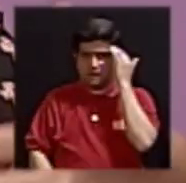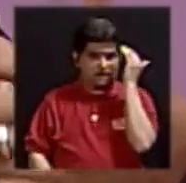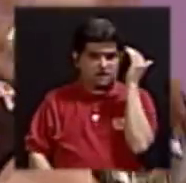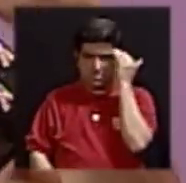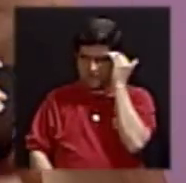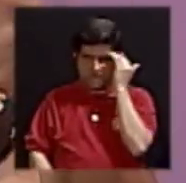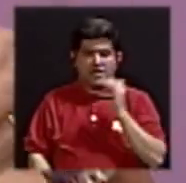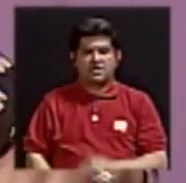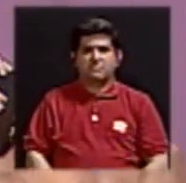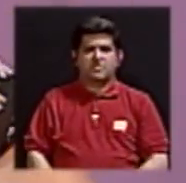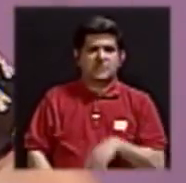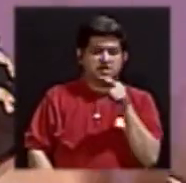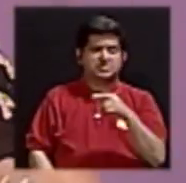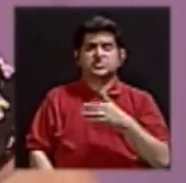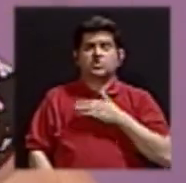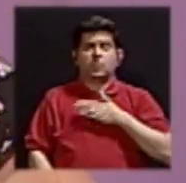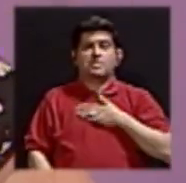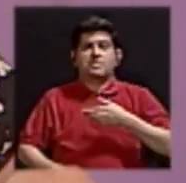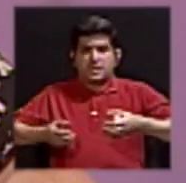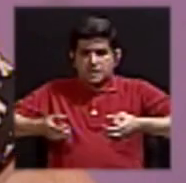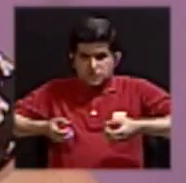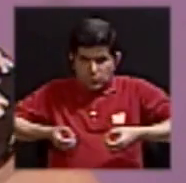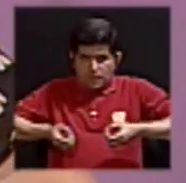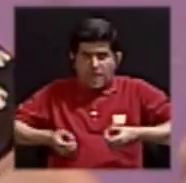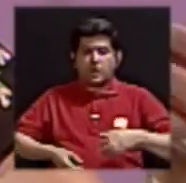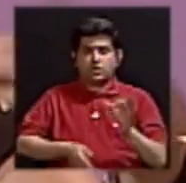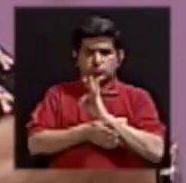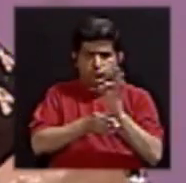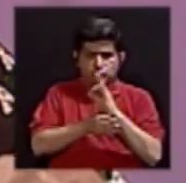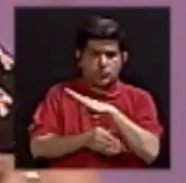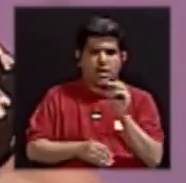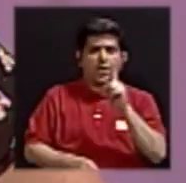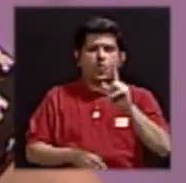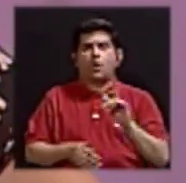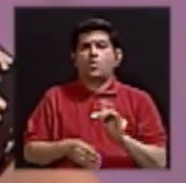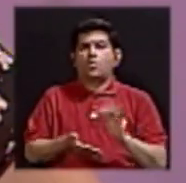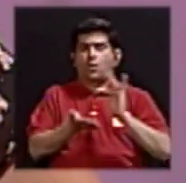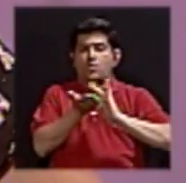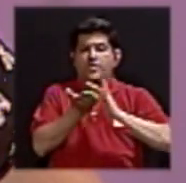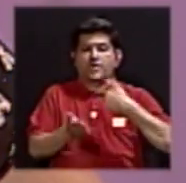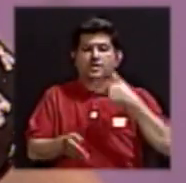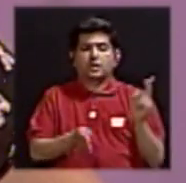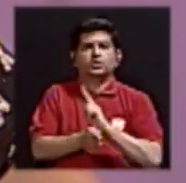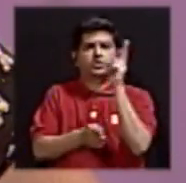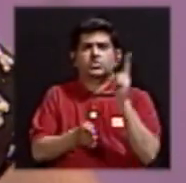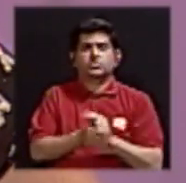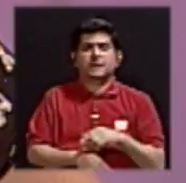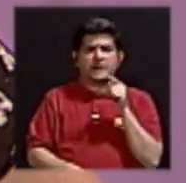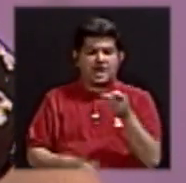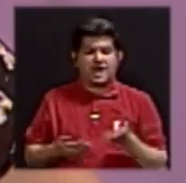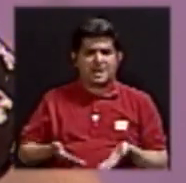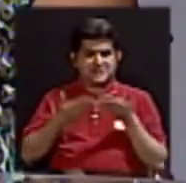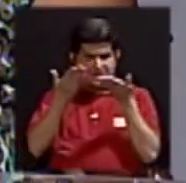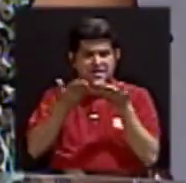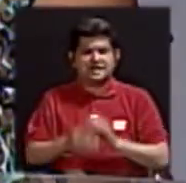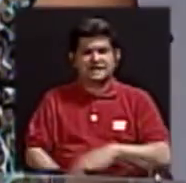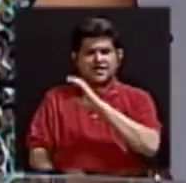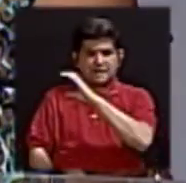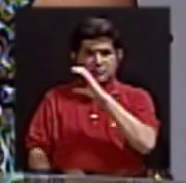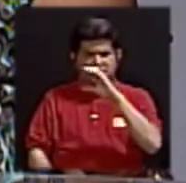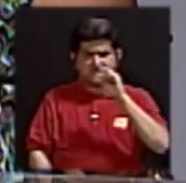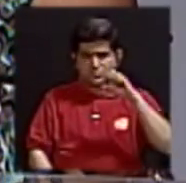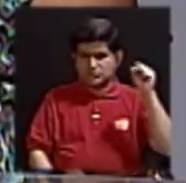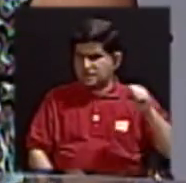si son mis ovarios aún funcionando o si es un medicamento que estoy utilizando. ¿Esas son las que da el seguro social?